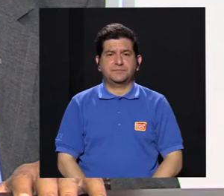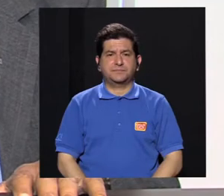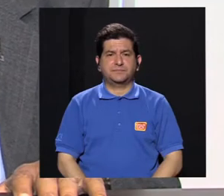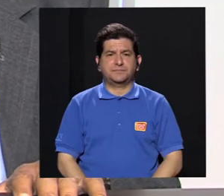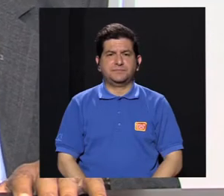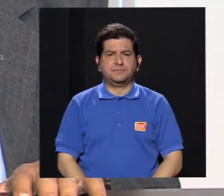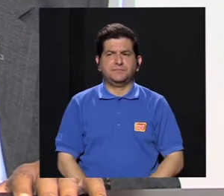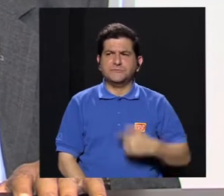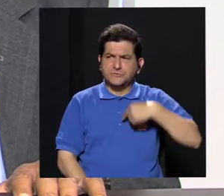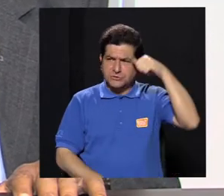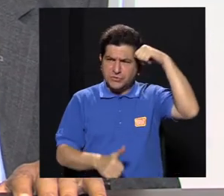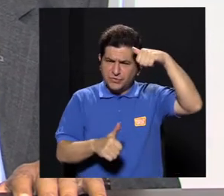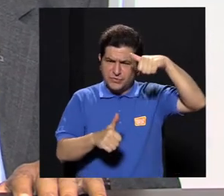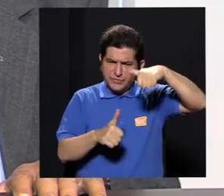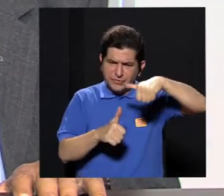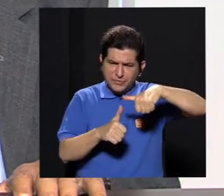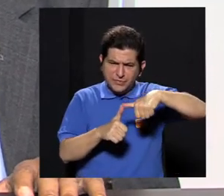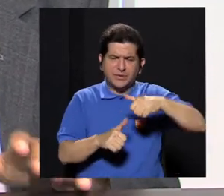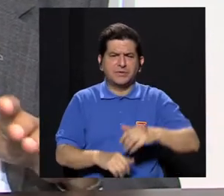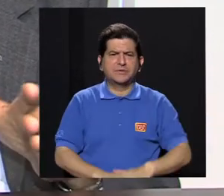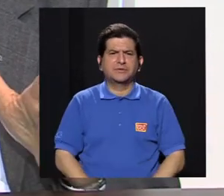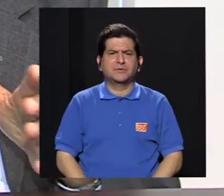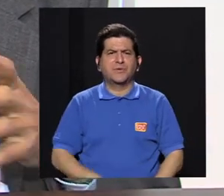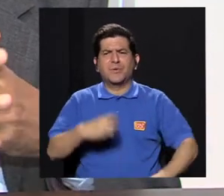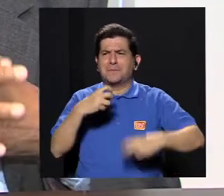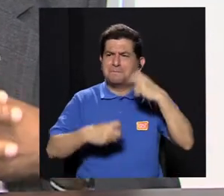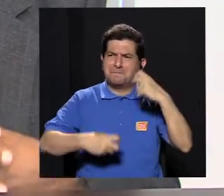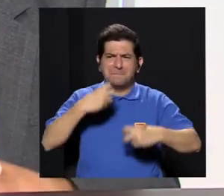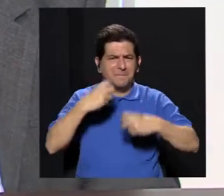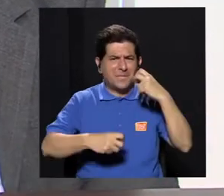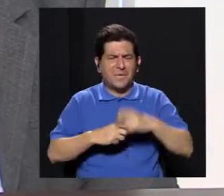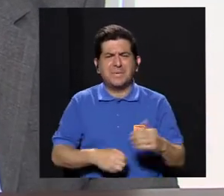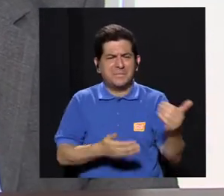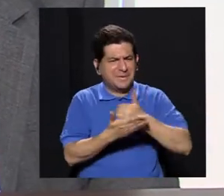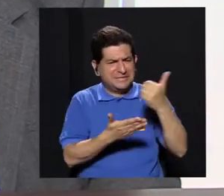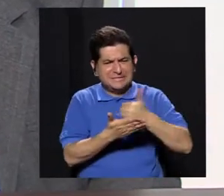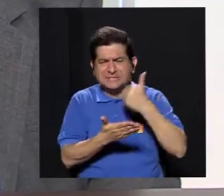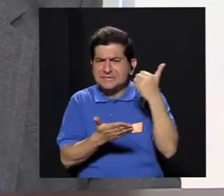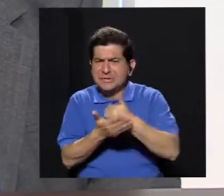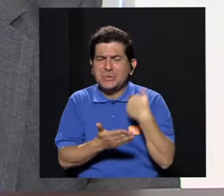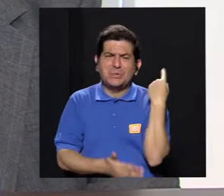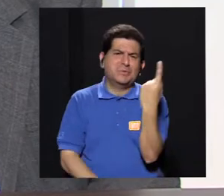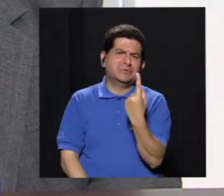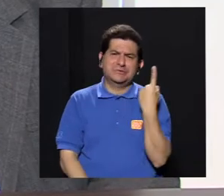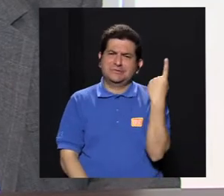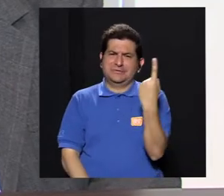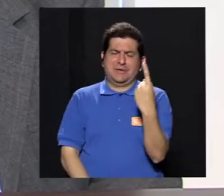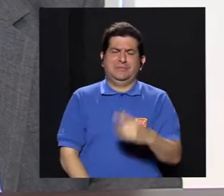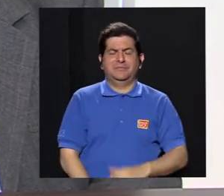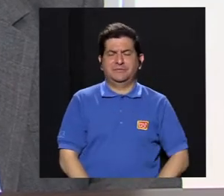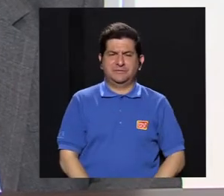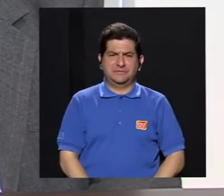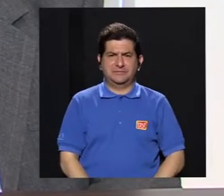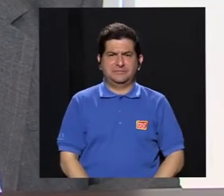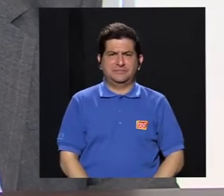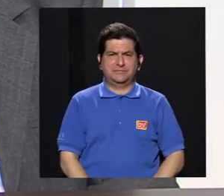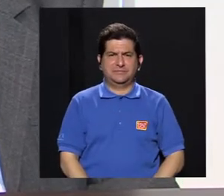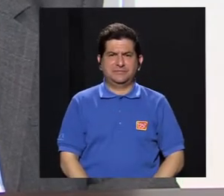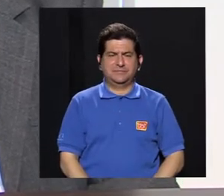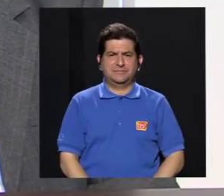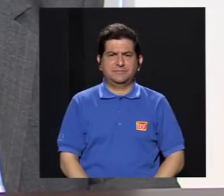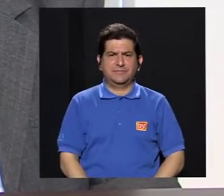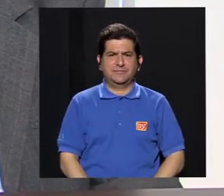hasta donde yo recuerdo, pues había problemas de recursos, como siempre, ¿verdad? Como siempre, y entonces